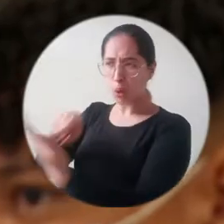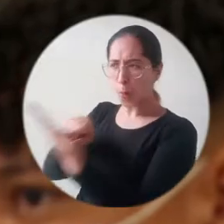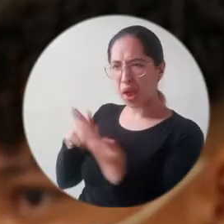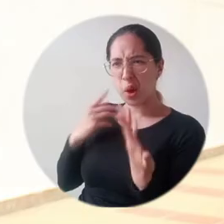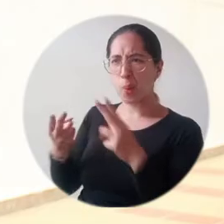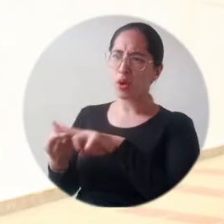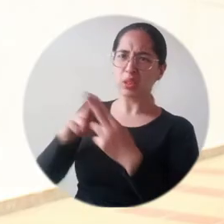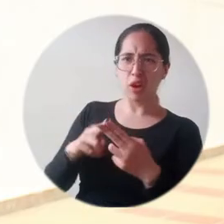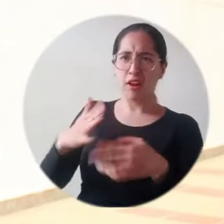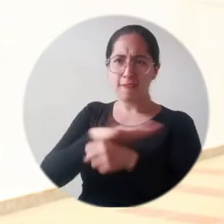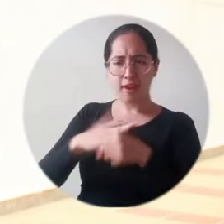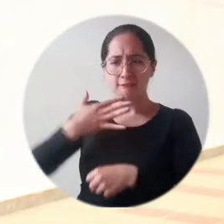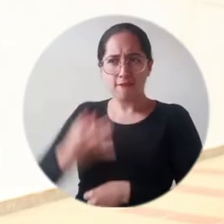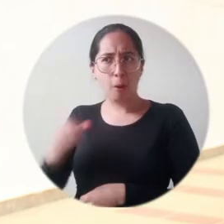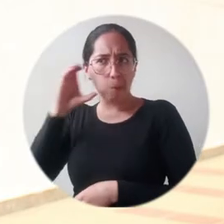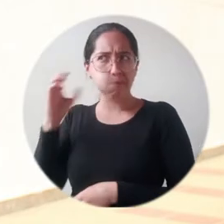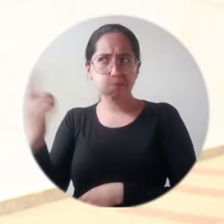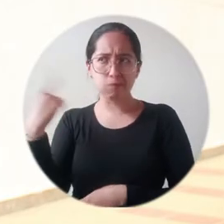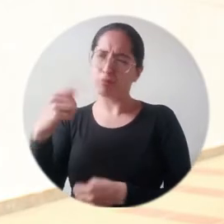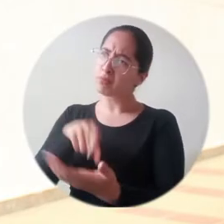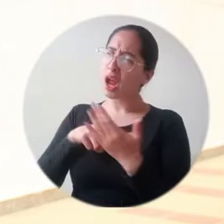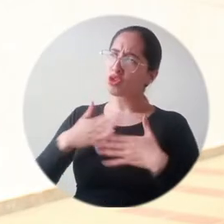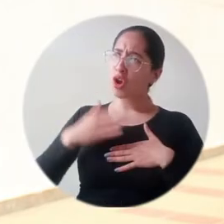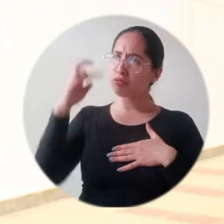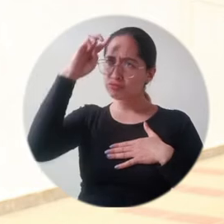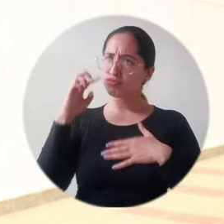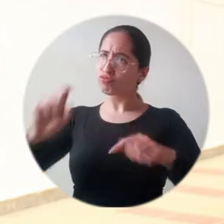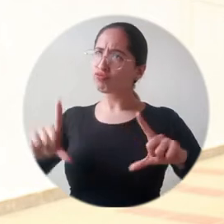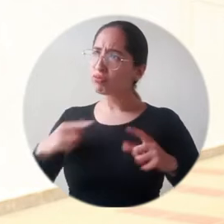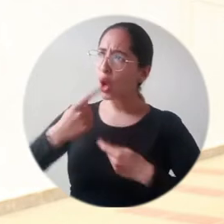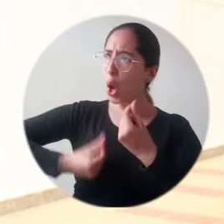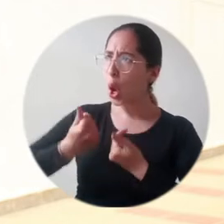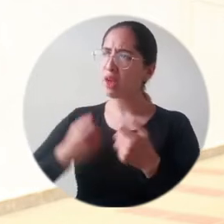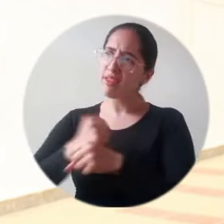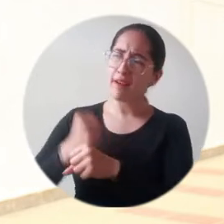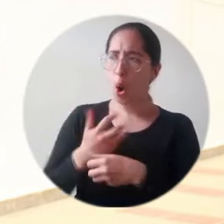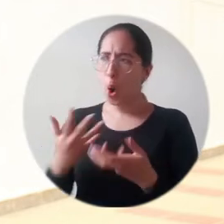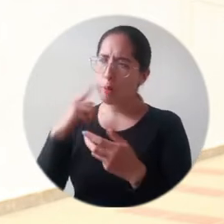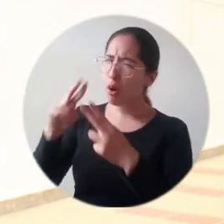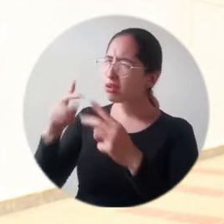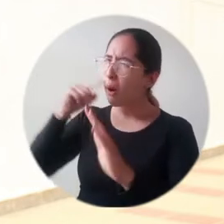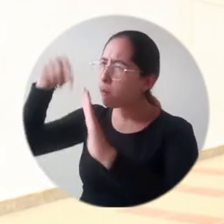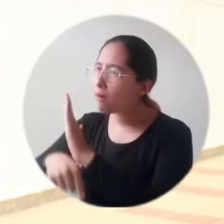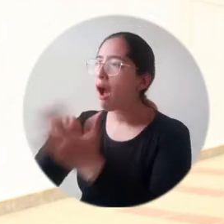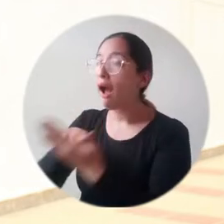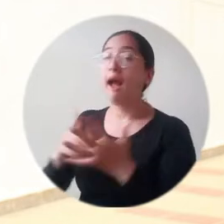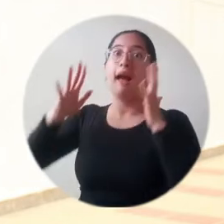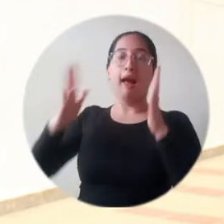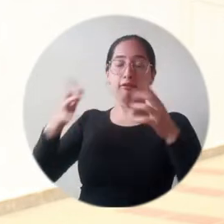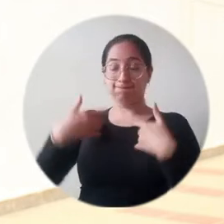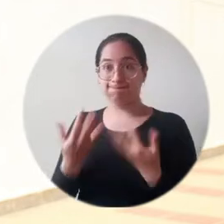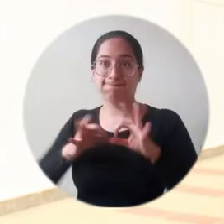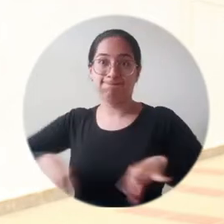están mostrando casos de la vida real, o sea, para que nos vayamos preparando para, como trabajo como contadores, vayamos conociendo un